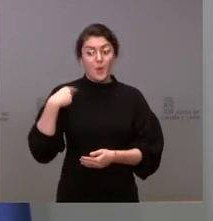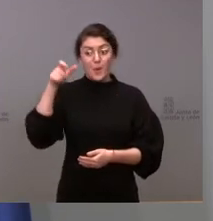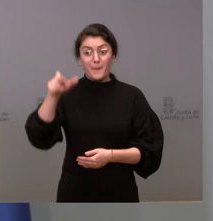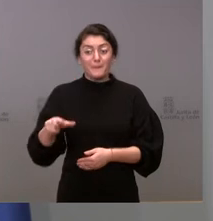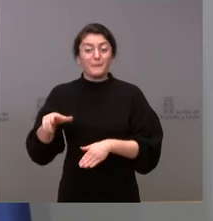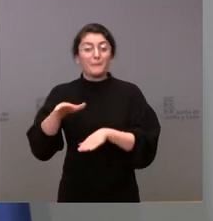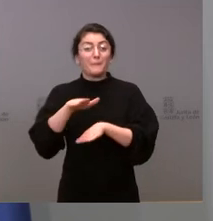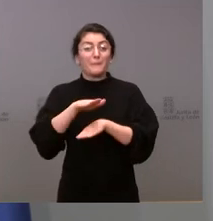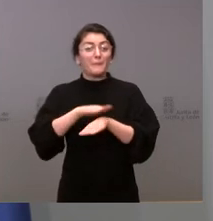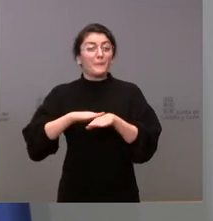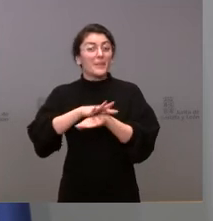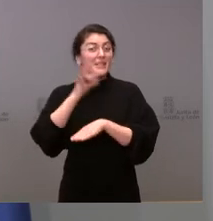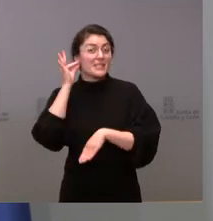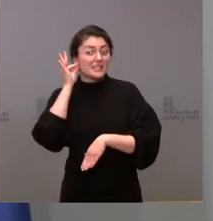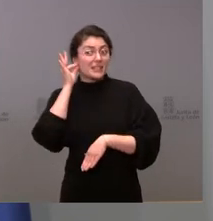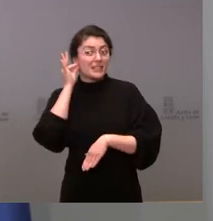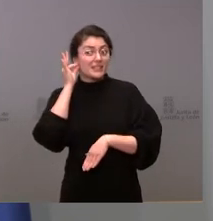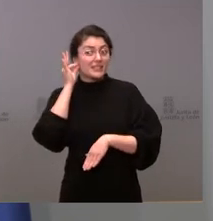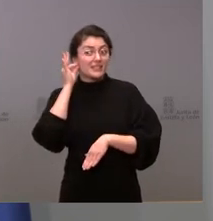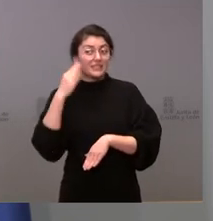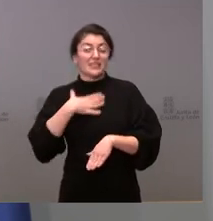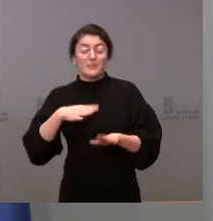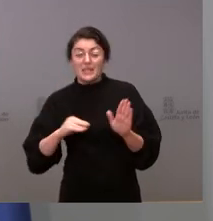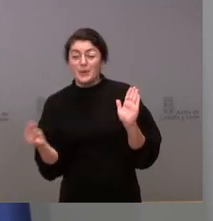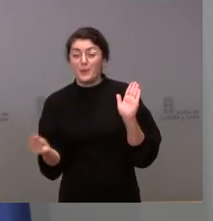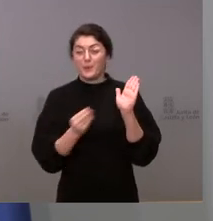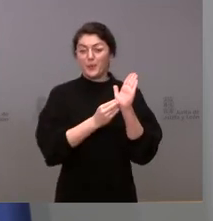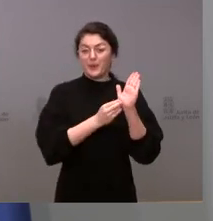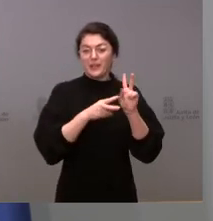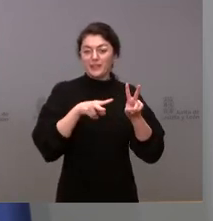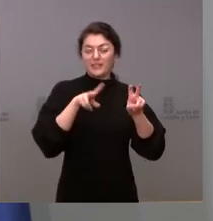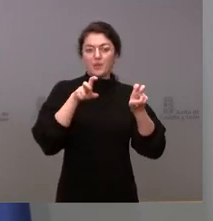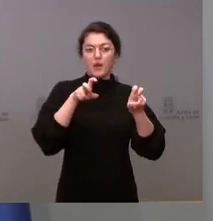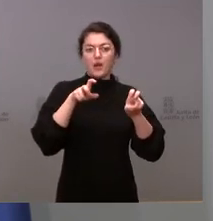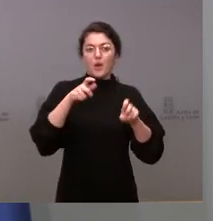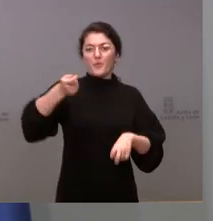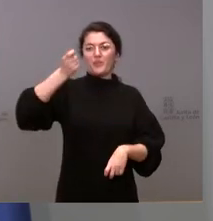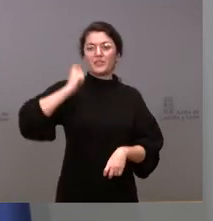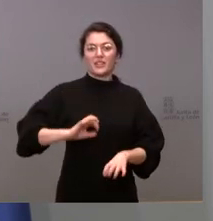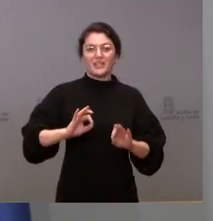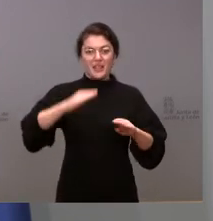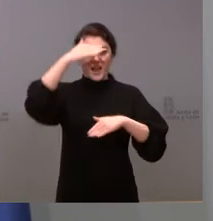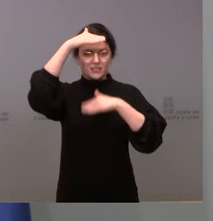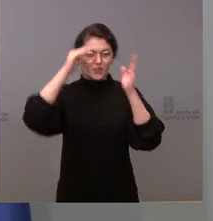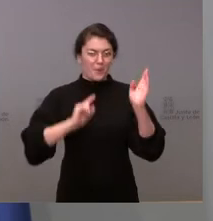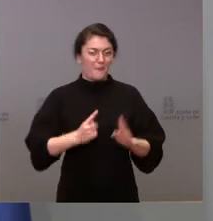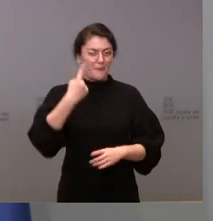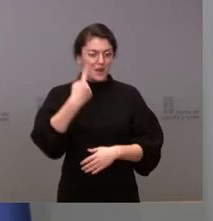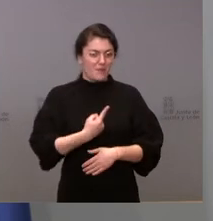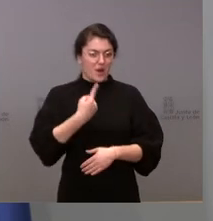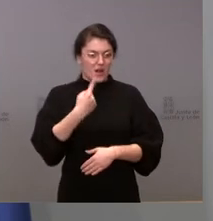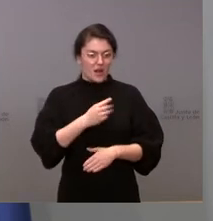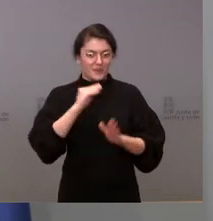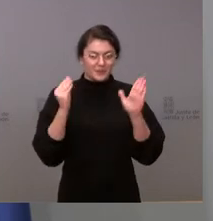pudiera incluir un punto relativo a los profesionales de atención primaria y, por tanto, a la